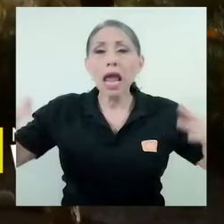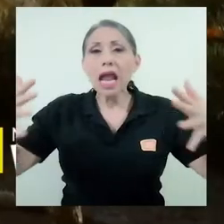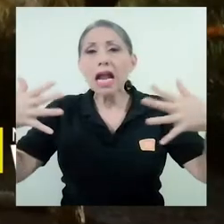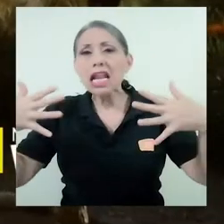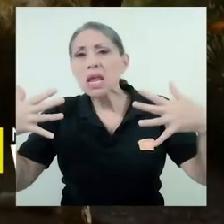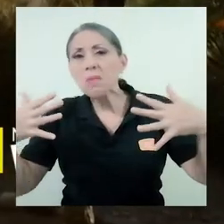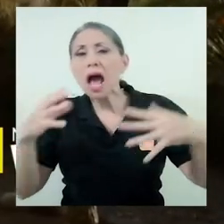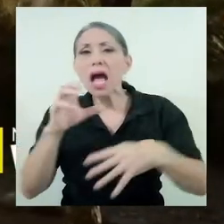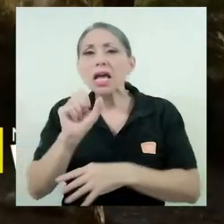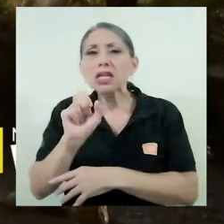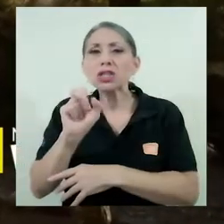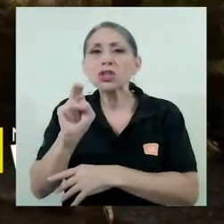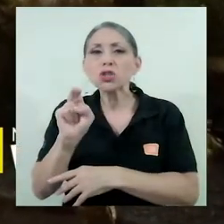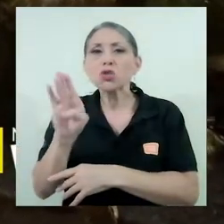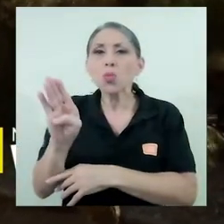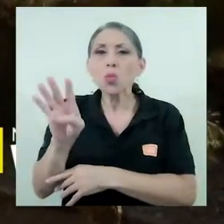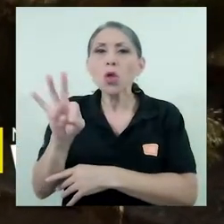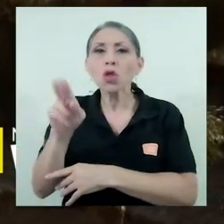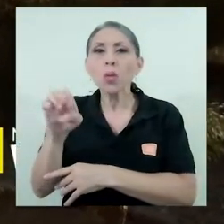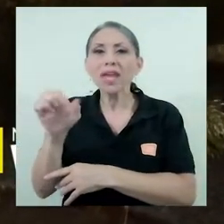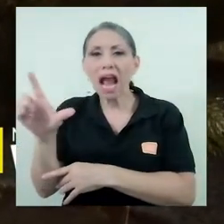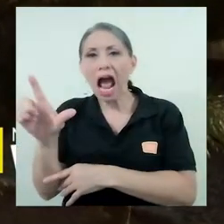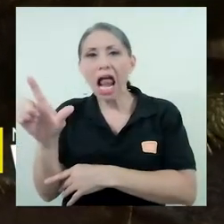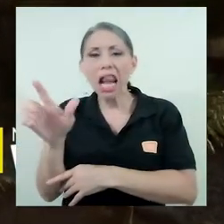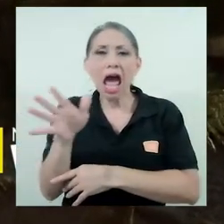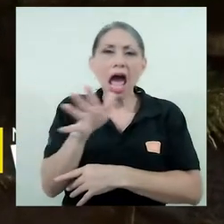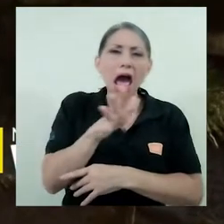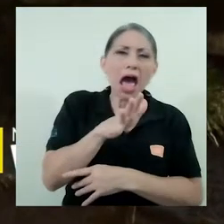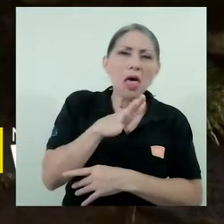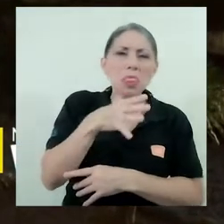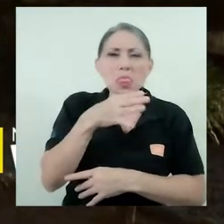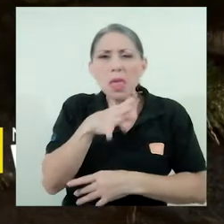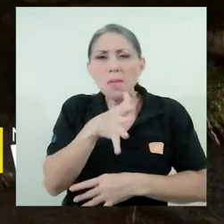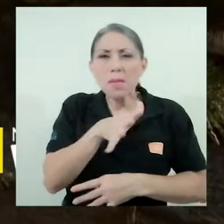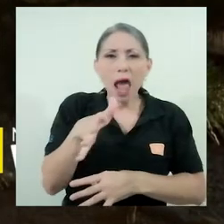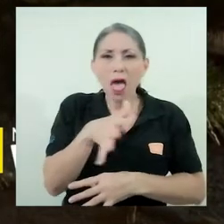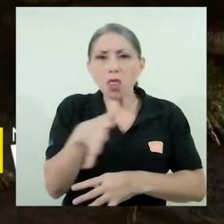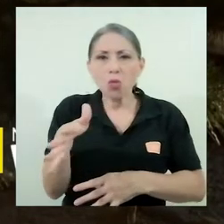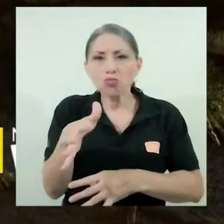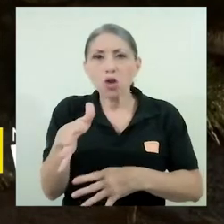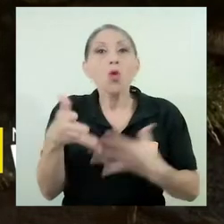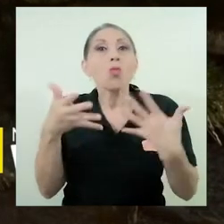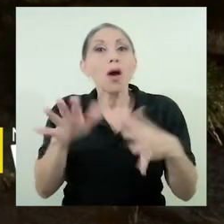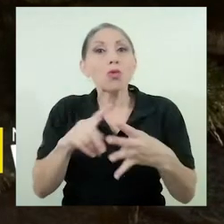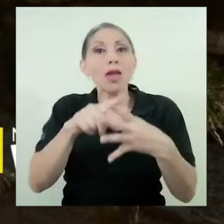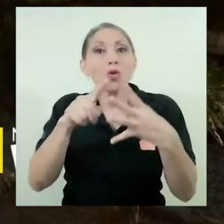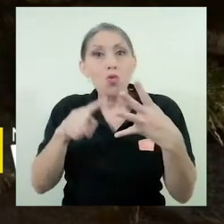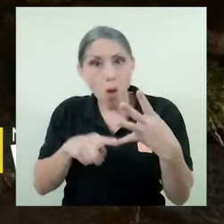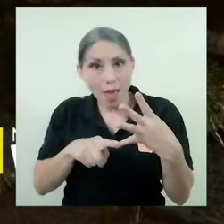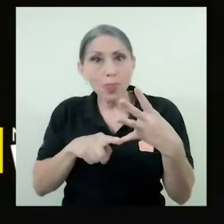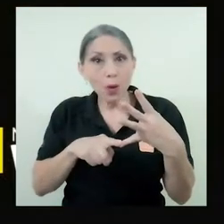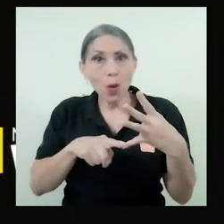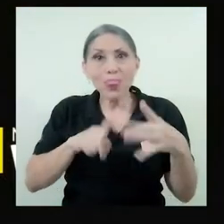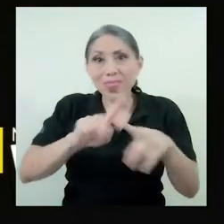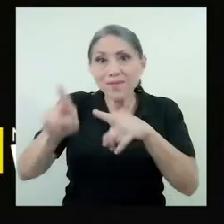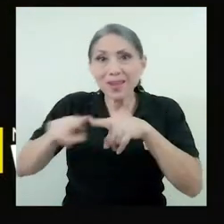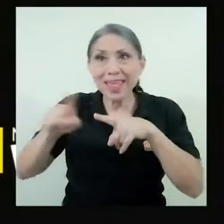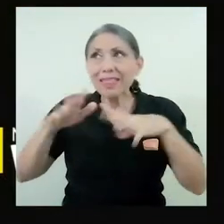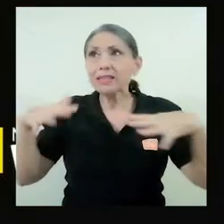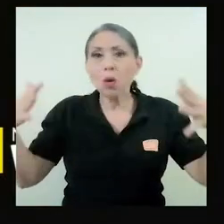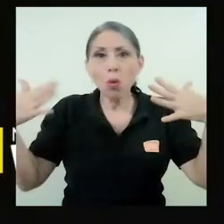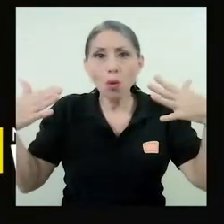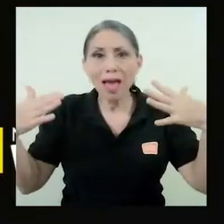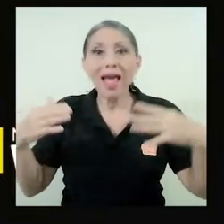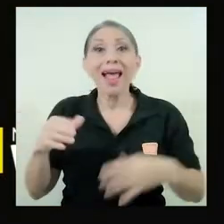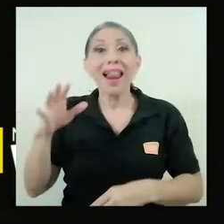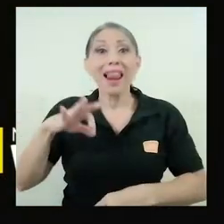de subtropical atemplado o sea en climas en donde ya hay cuatro estaciones la